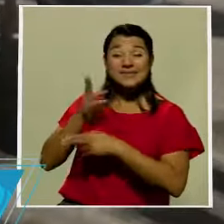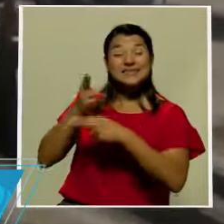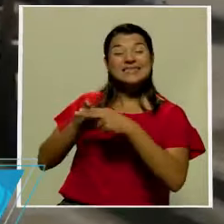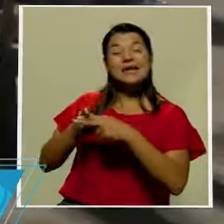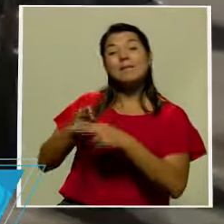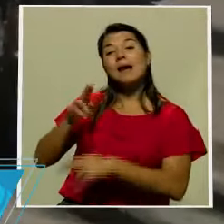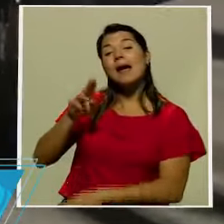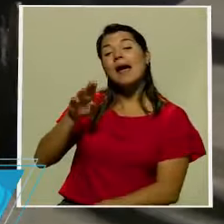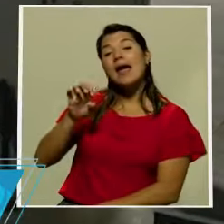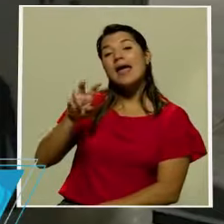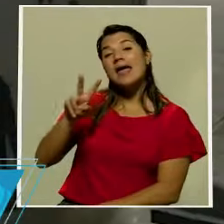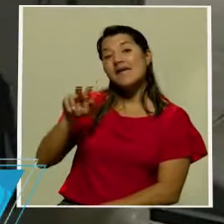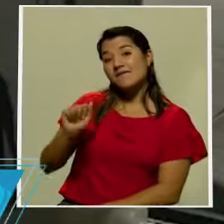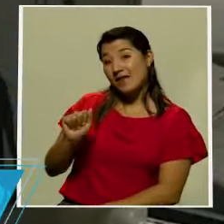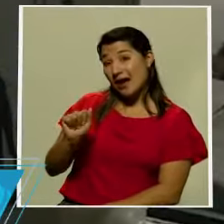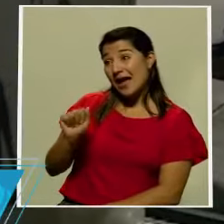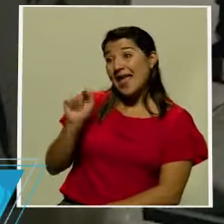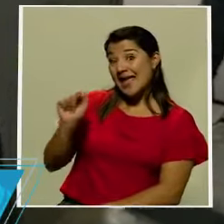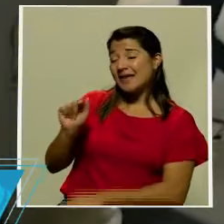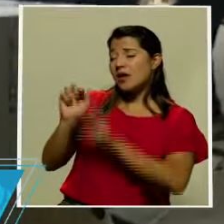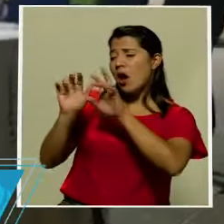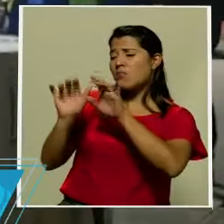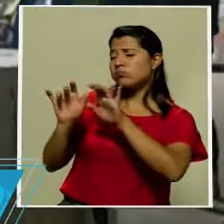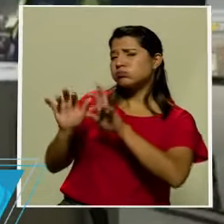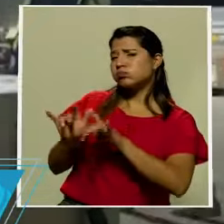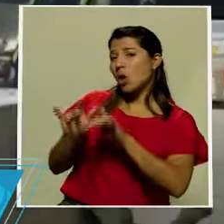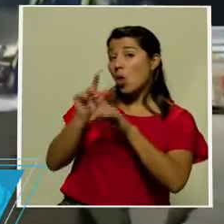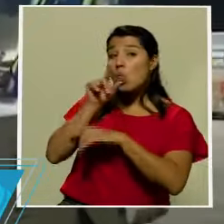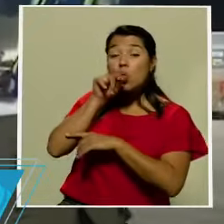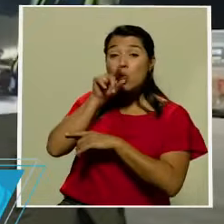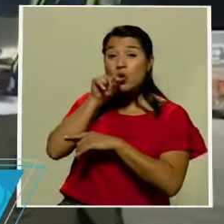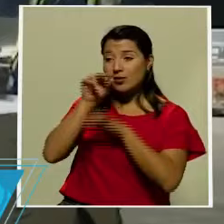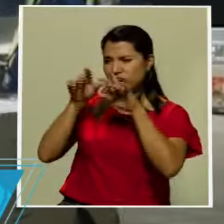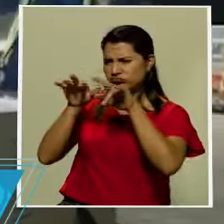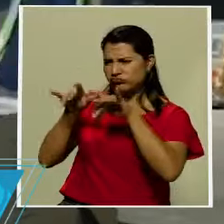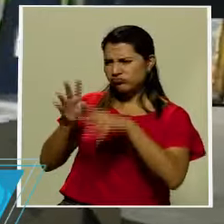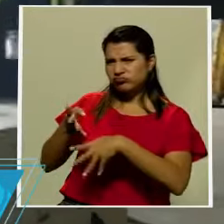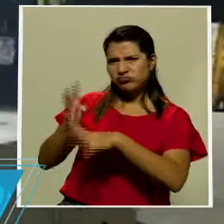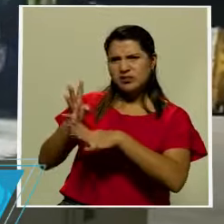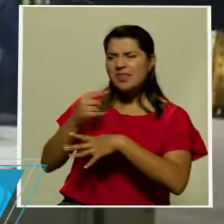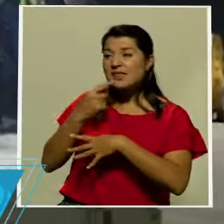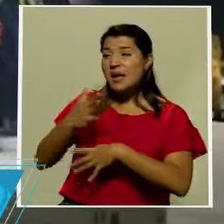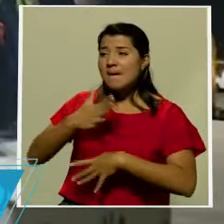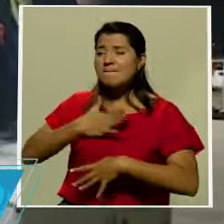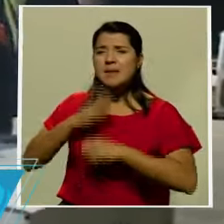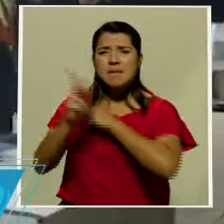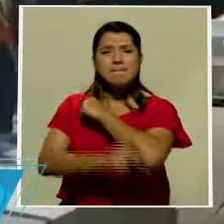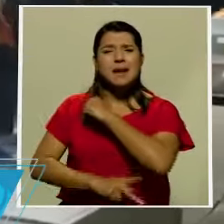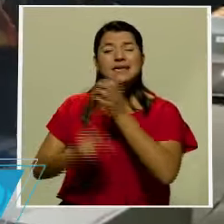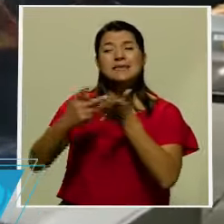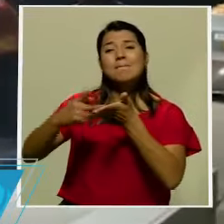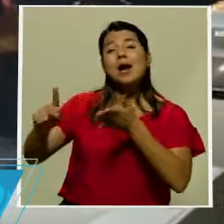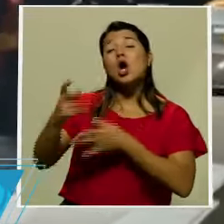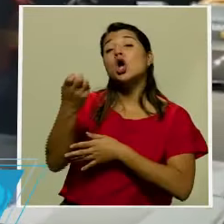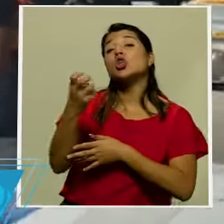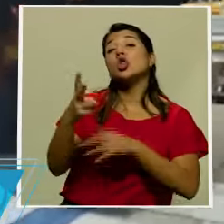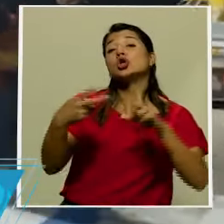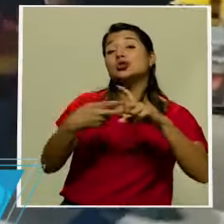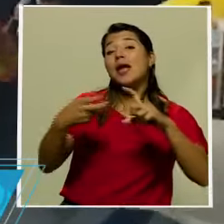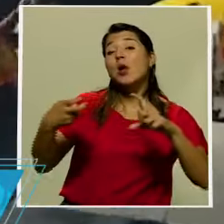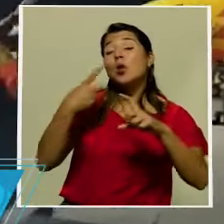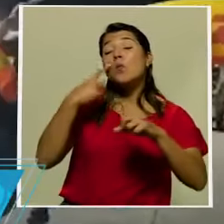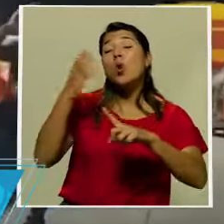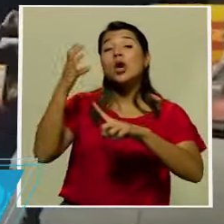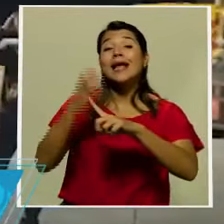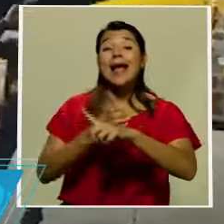Bliker en ese tuit ella señalaba que su país había pagado un precio de 12 euros por cada